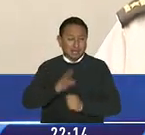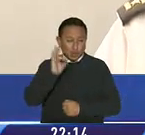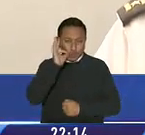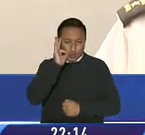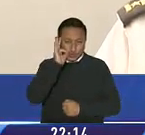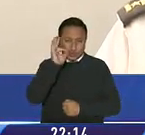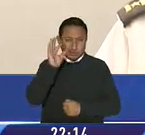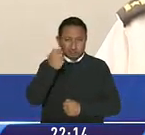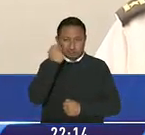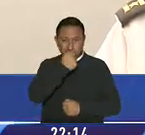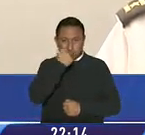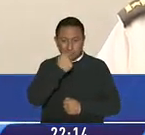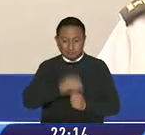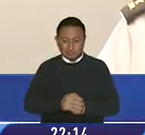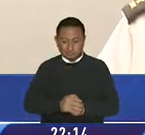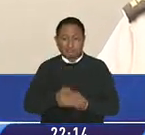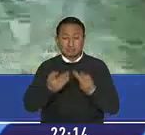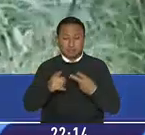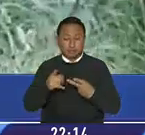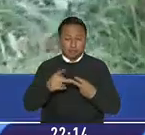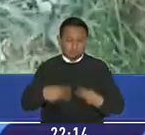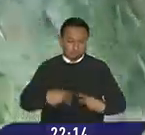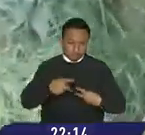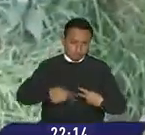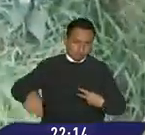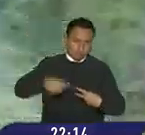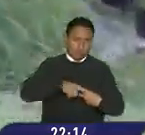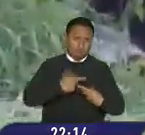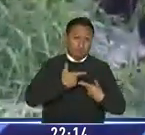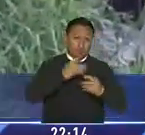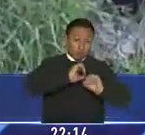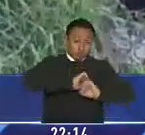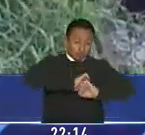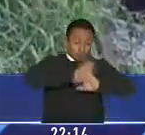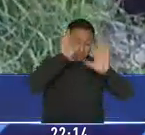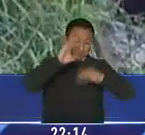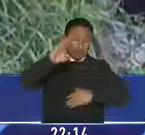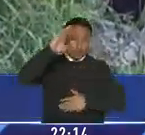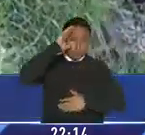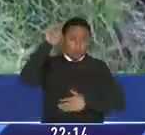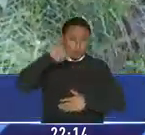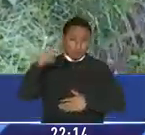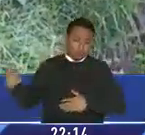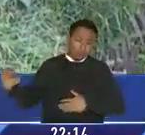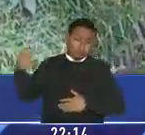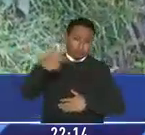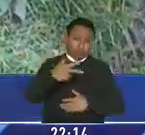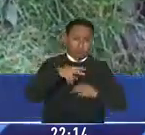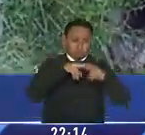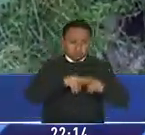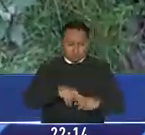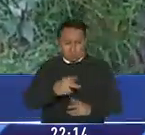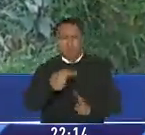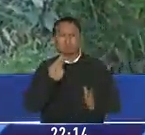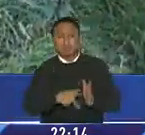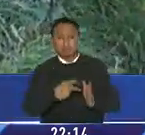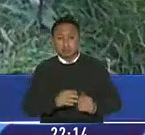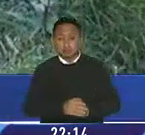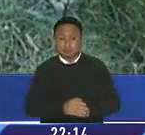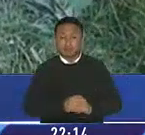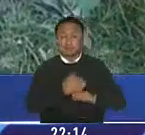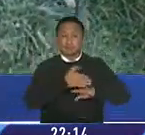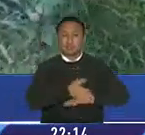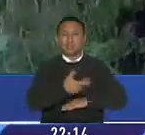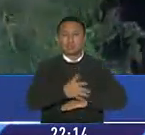drogas, así como también purulaban por el sector. En horas de la madrugada llegaron policías de servicio urbano a verificar la novedad. Más tarde,